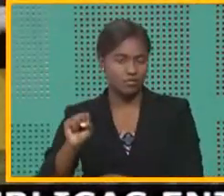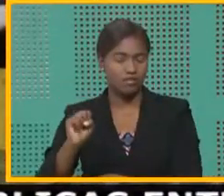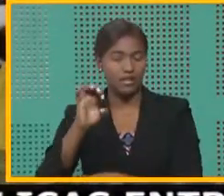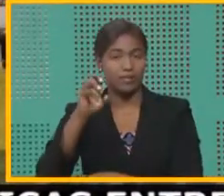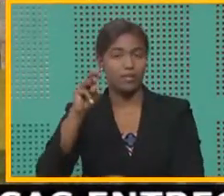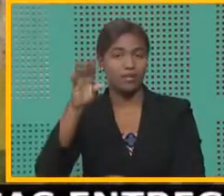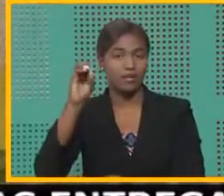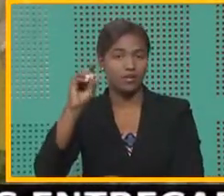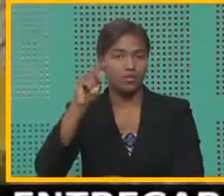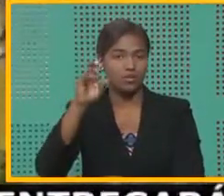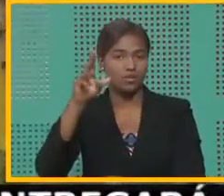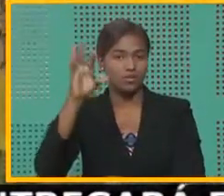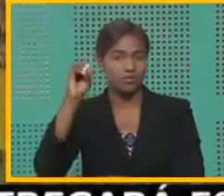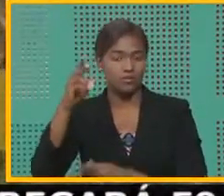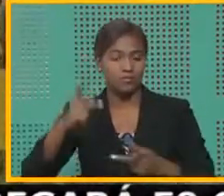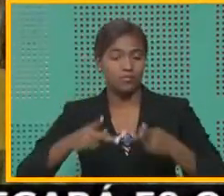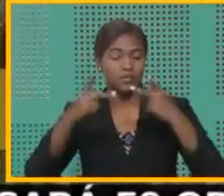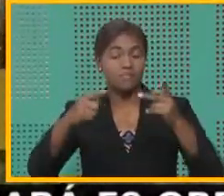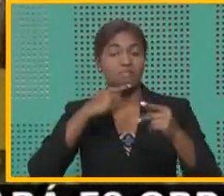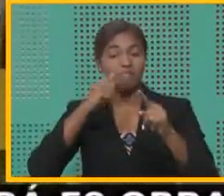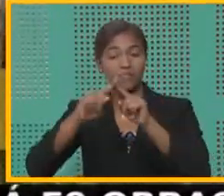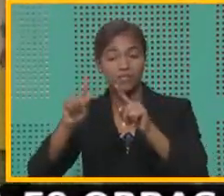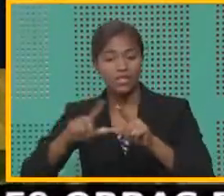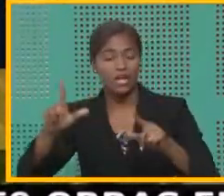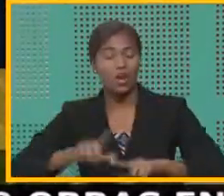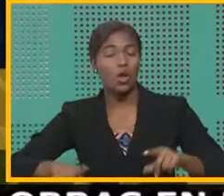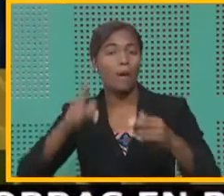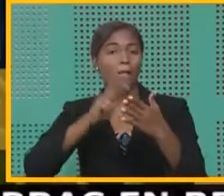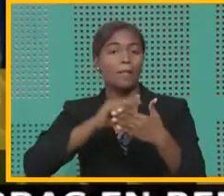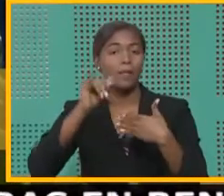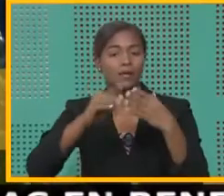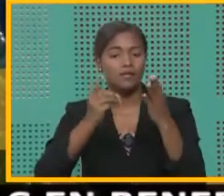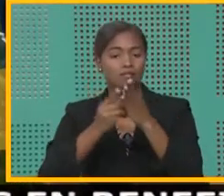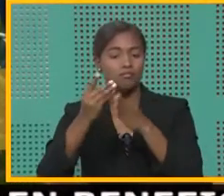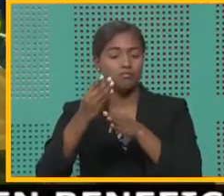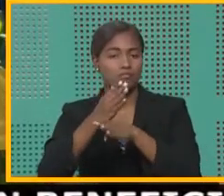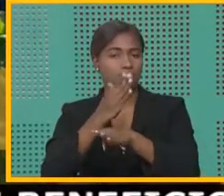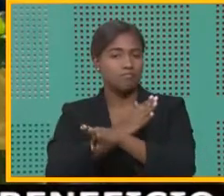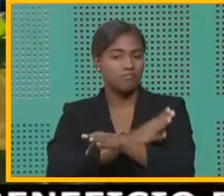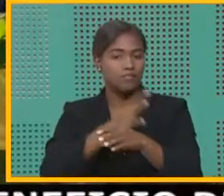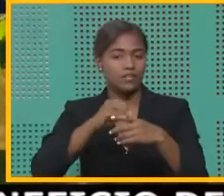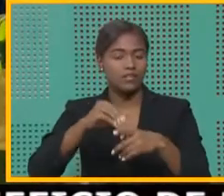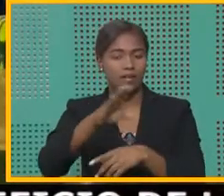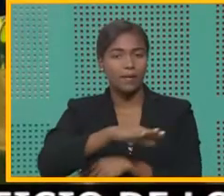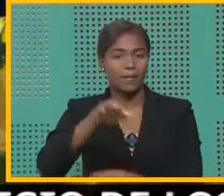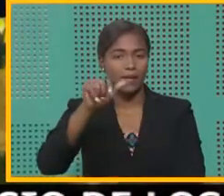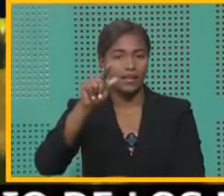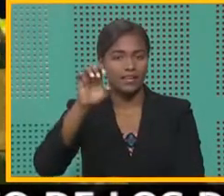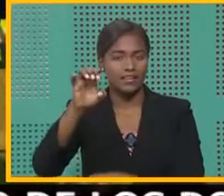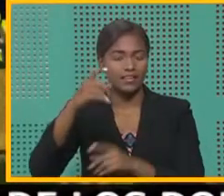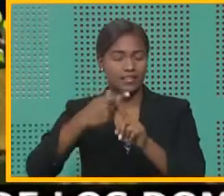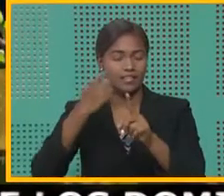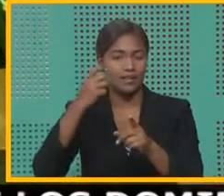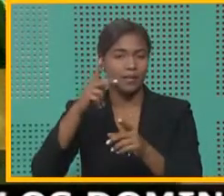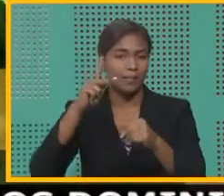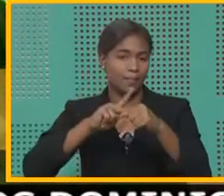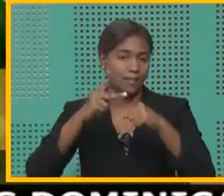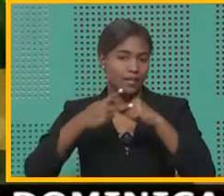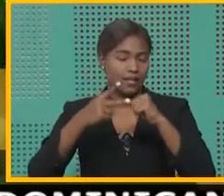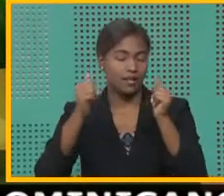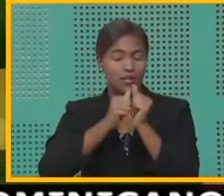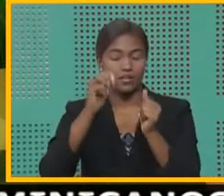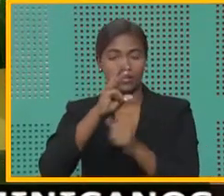Emilio Toribio Olivo visitó, entre otros lugares, el proyecto de desarrollo productivo Valle de Juancho, en Pedernales, con